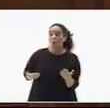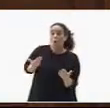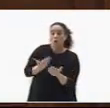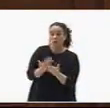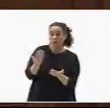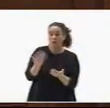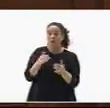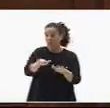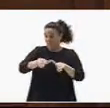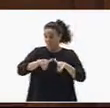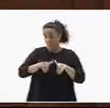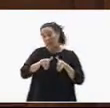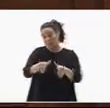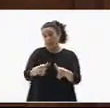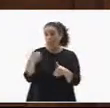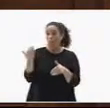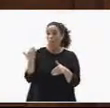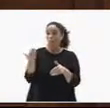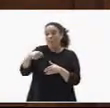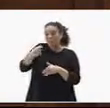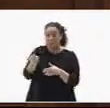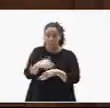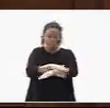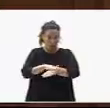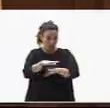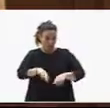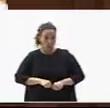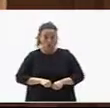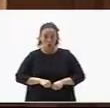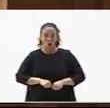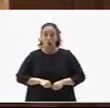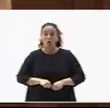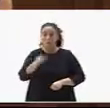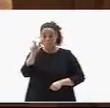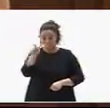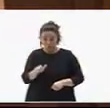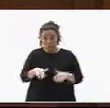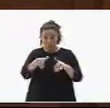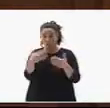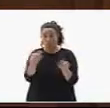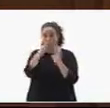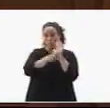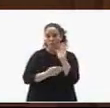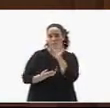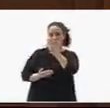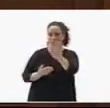del gobierno. El candidato presentará su programa al Parlamento. El gobierno cesa tras la